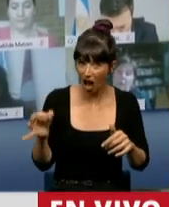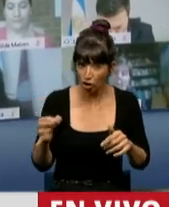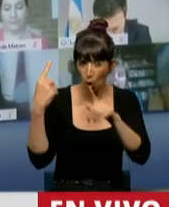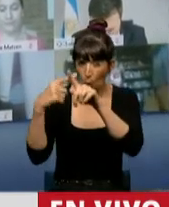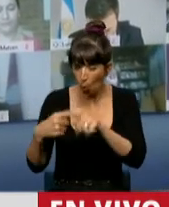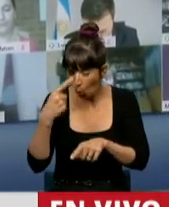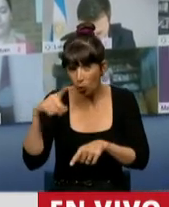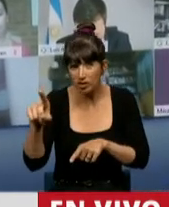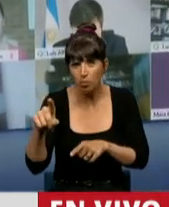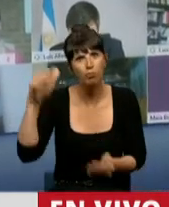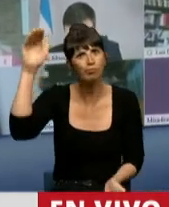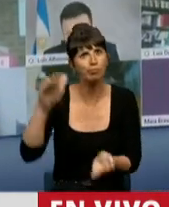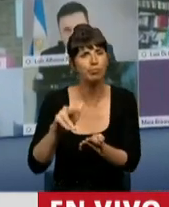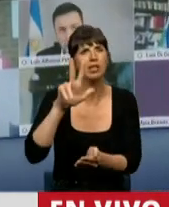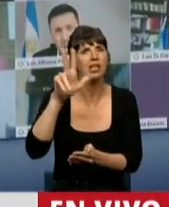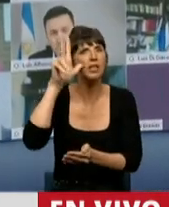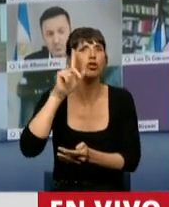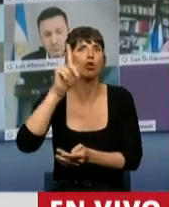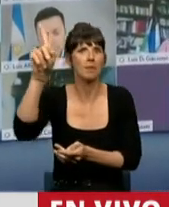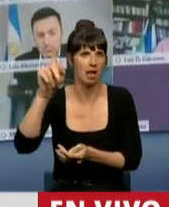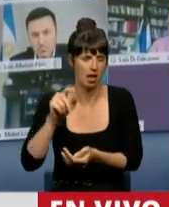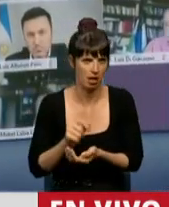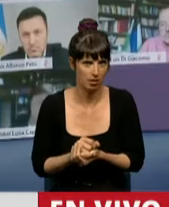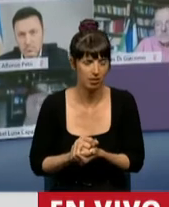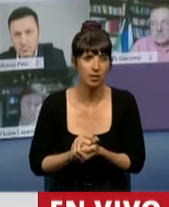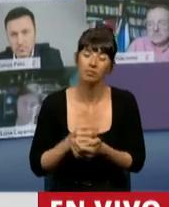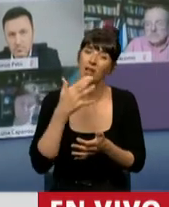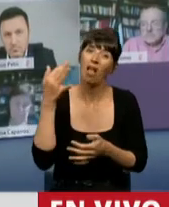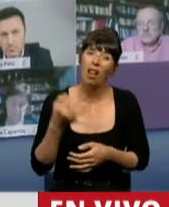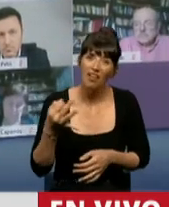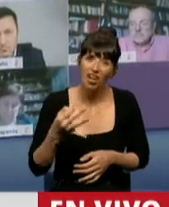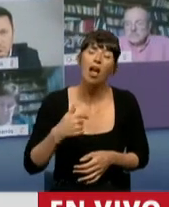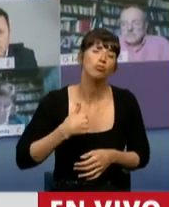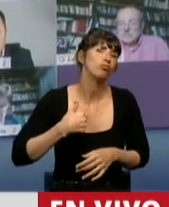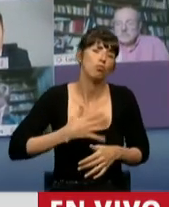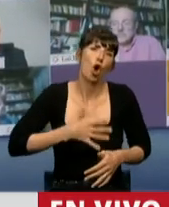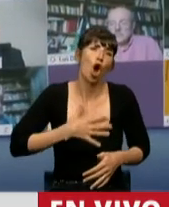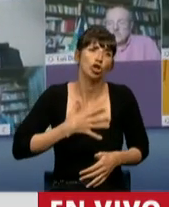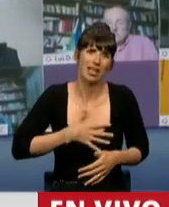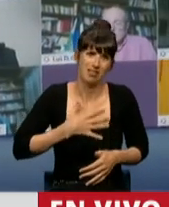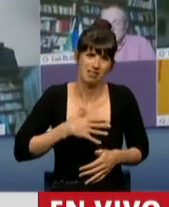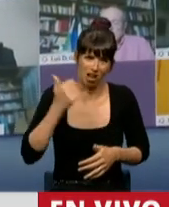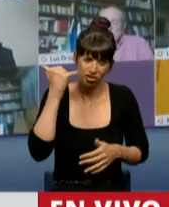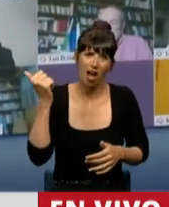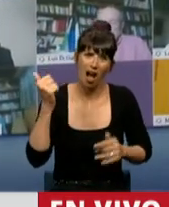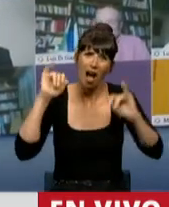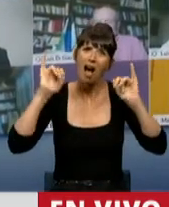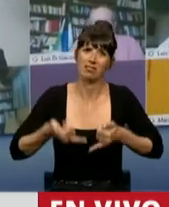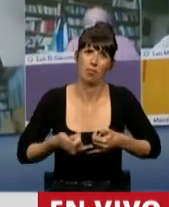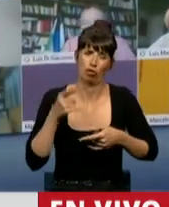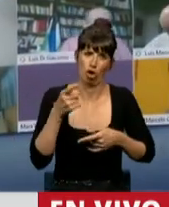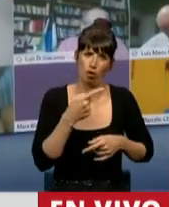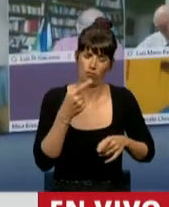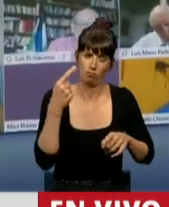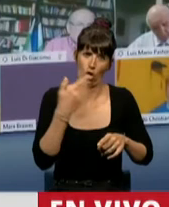eso se ha disminuido a 38.000. Entonces, la verdad es que yo celebro que se haya aceptado por parte del oficialismo